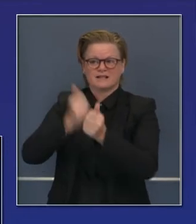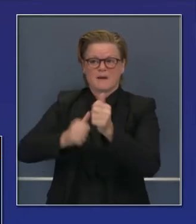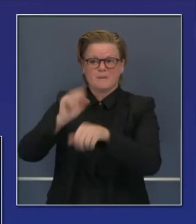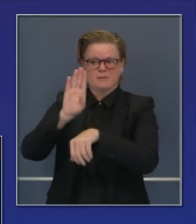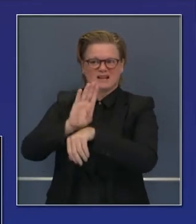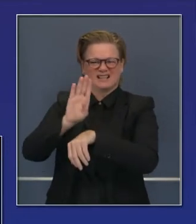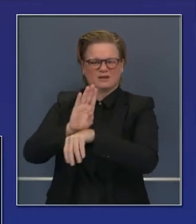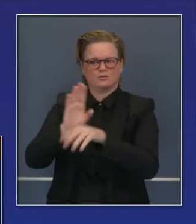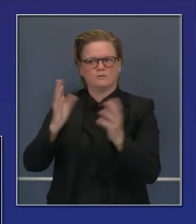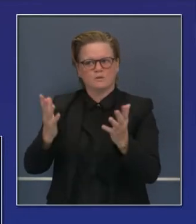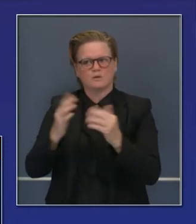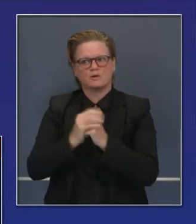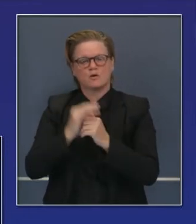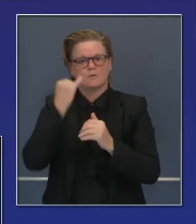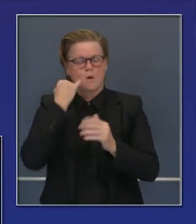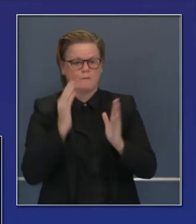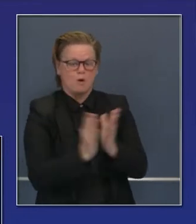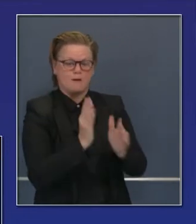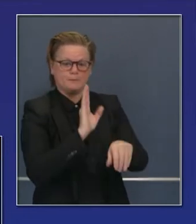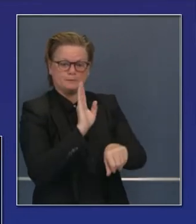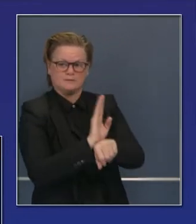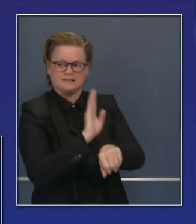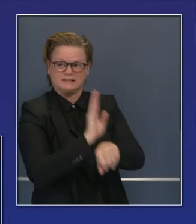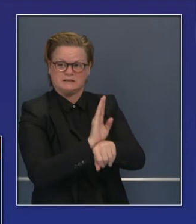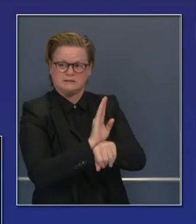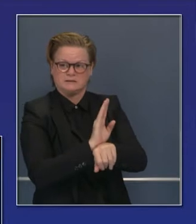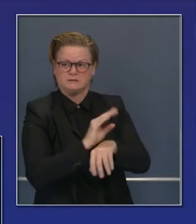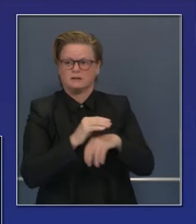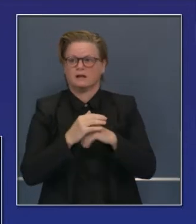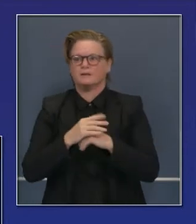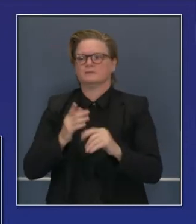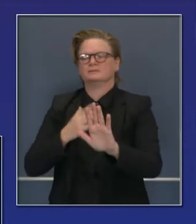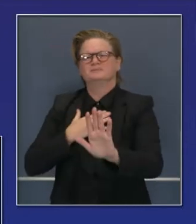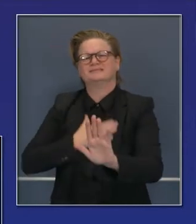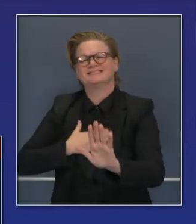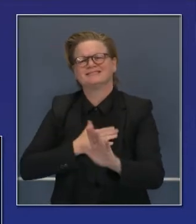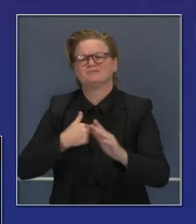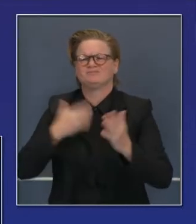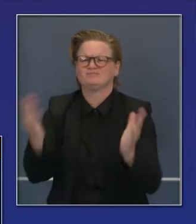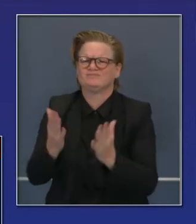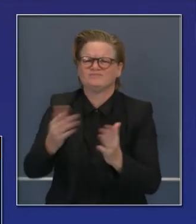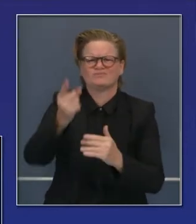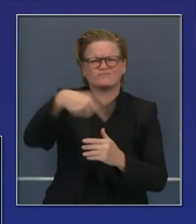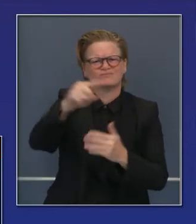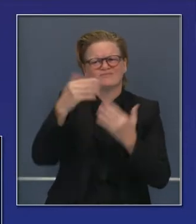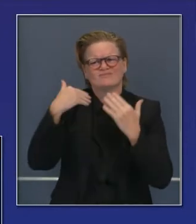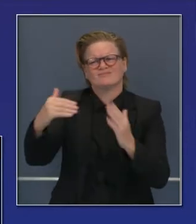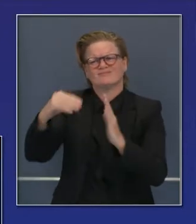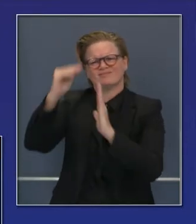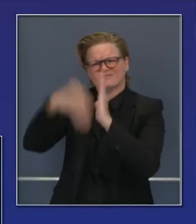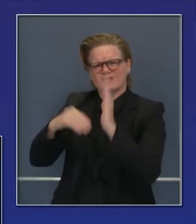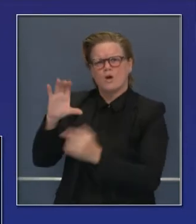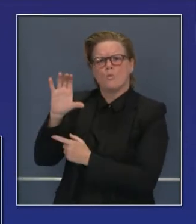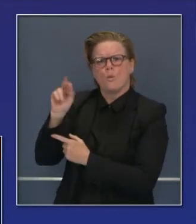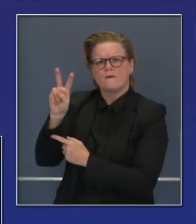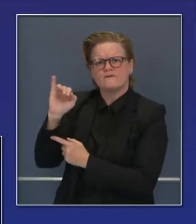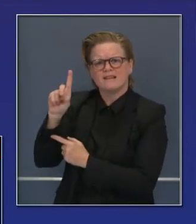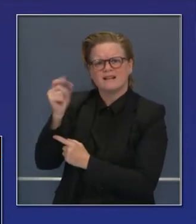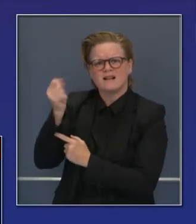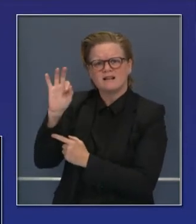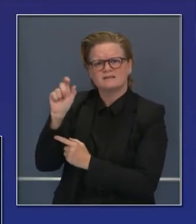si es usted dueño de pequeño negocio, negocio mediano, y necesita este tipo de ayuda, o si conoce a a alguien que lo sea,